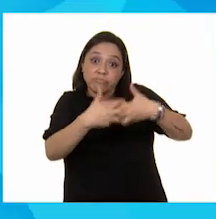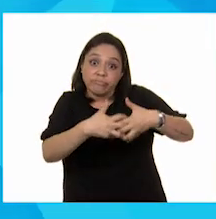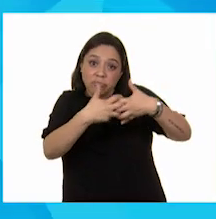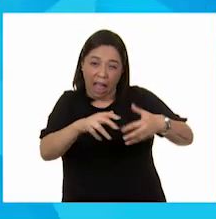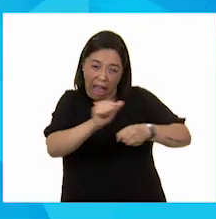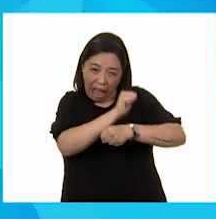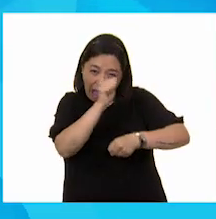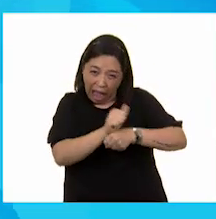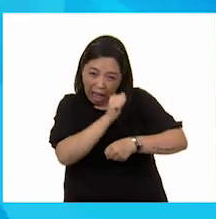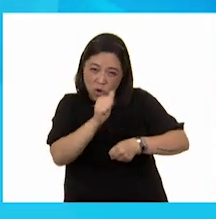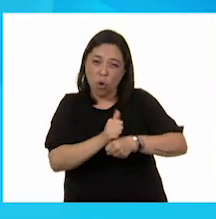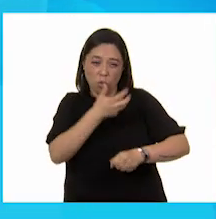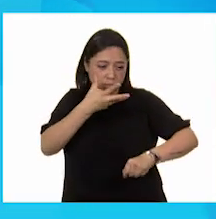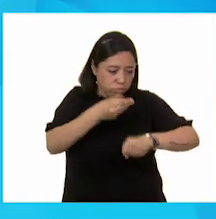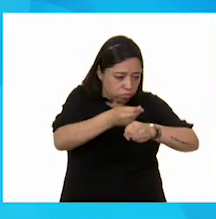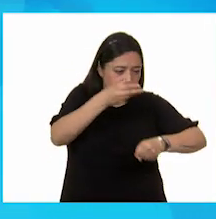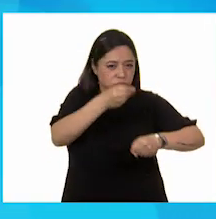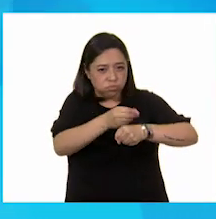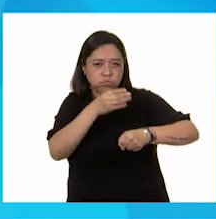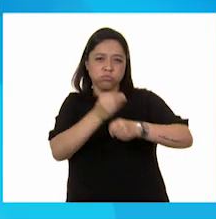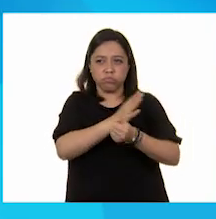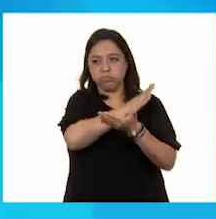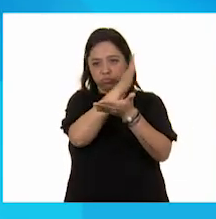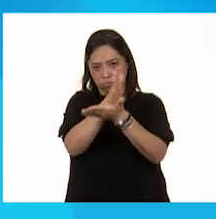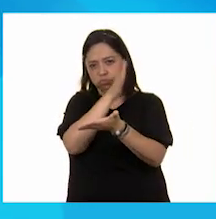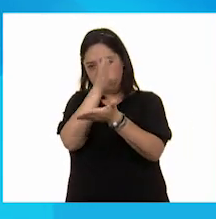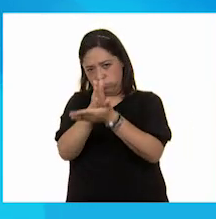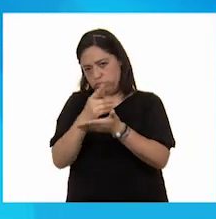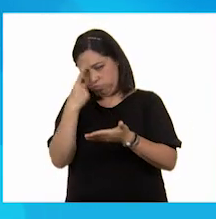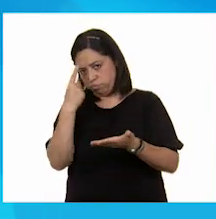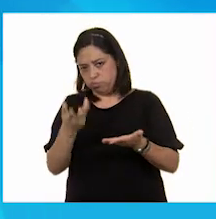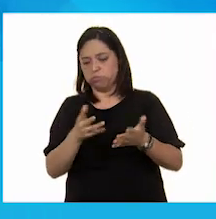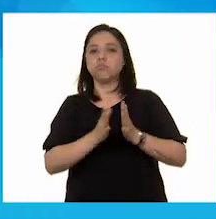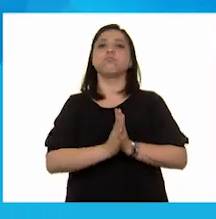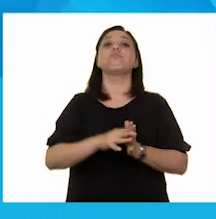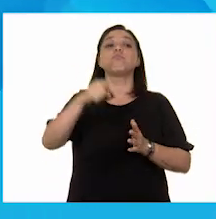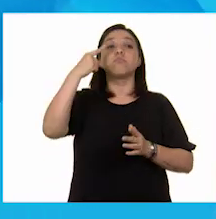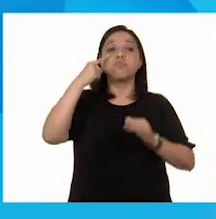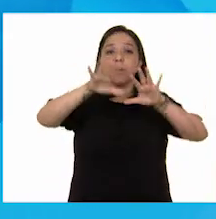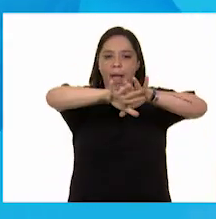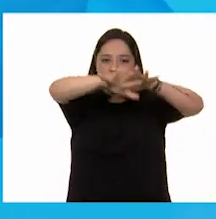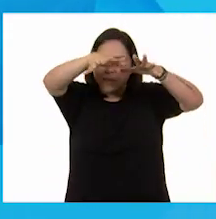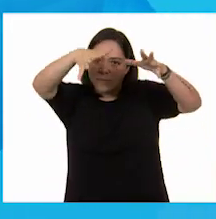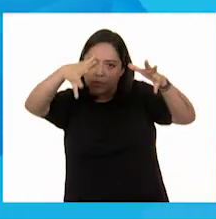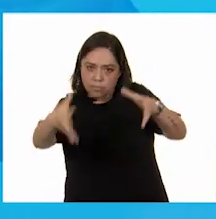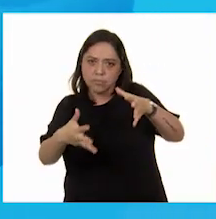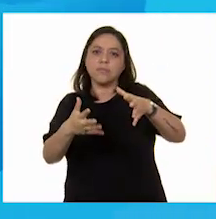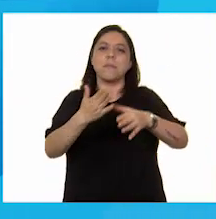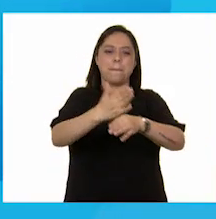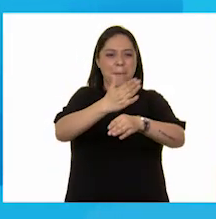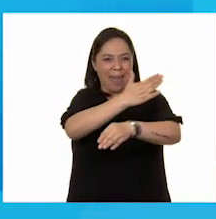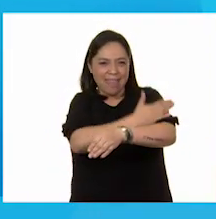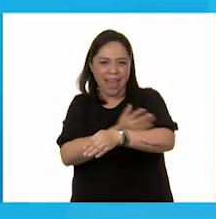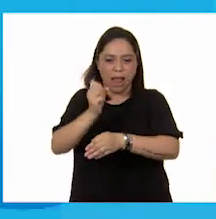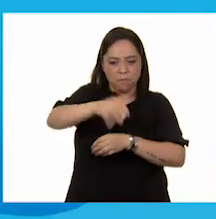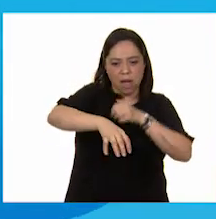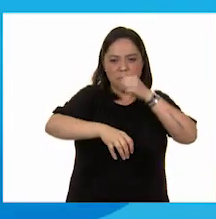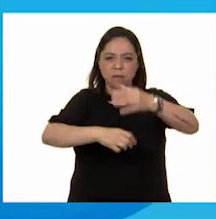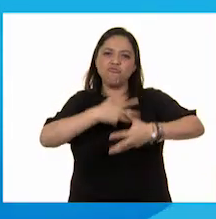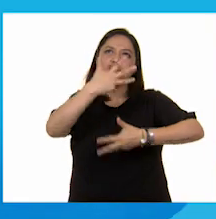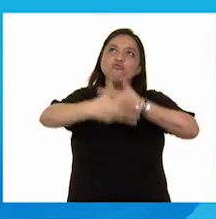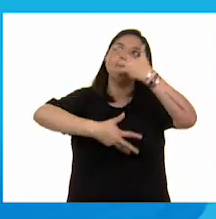Llévalo con frecuencia al taller para que lo afinen. Los hornos de leña y las fogatas contribuyen a la contaminación del aire.